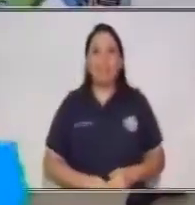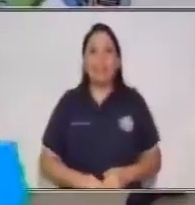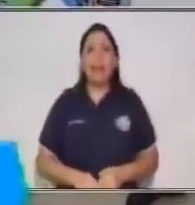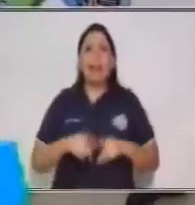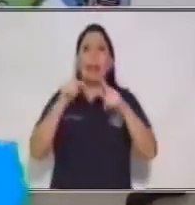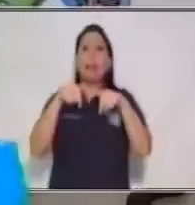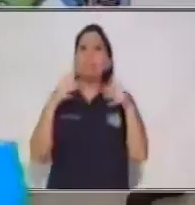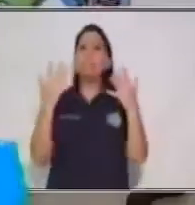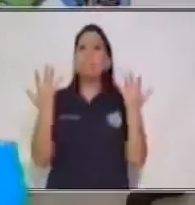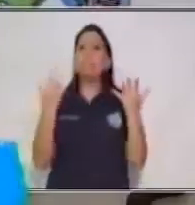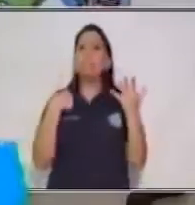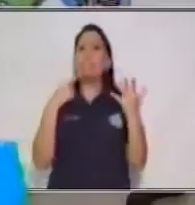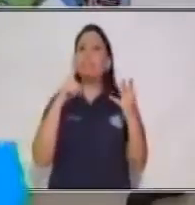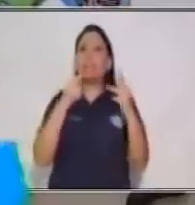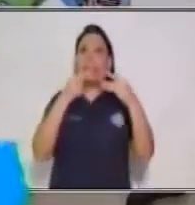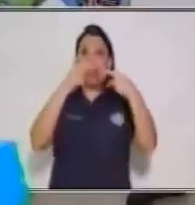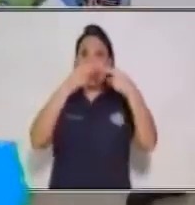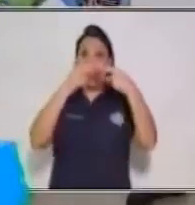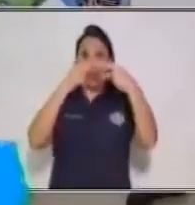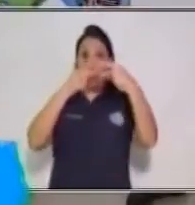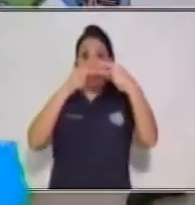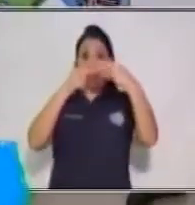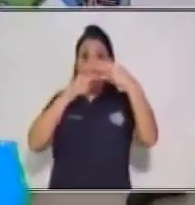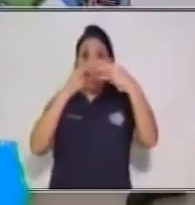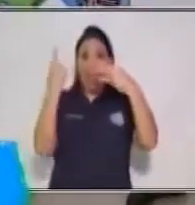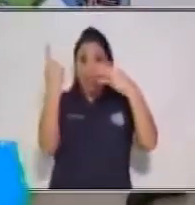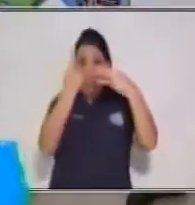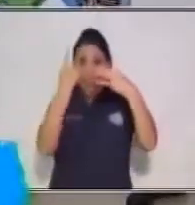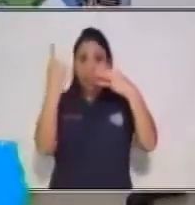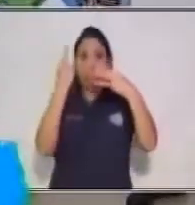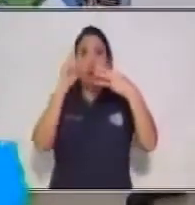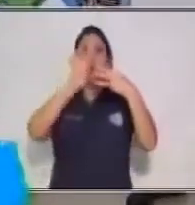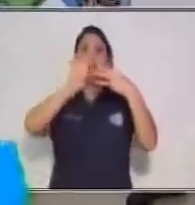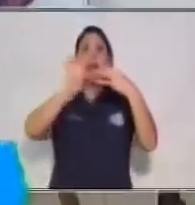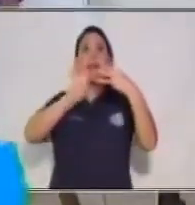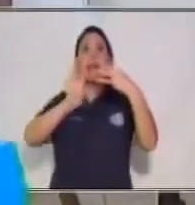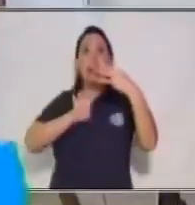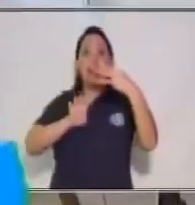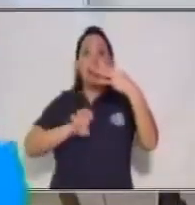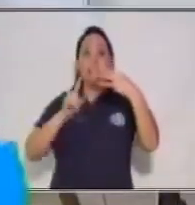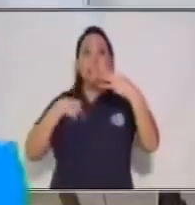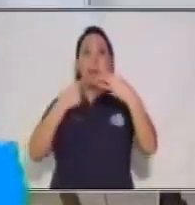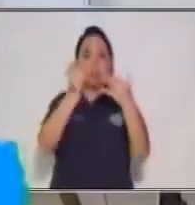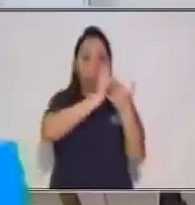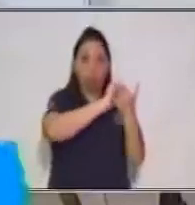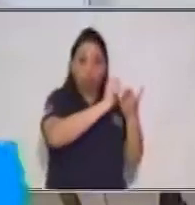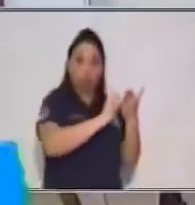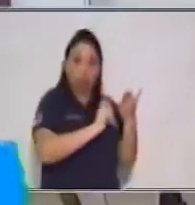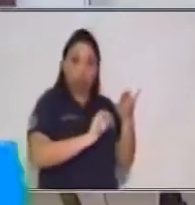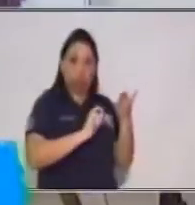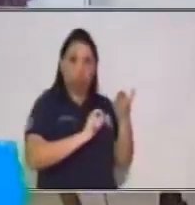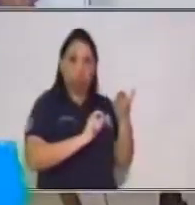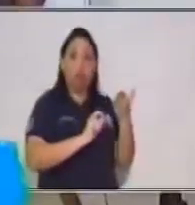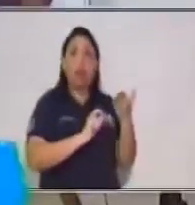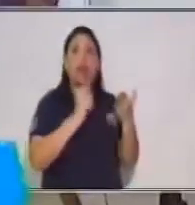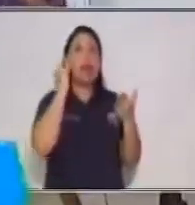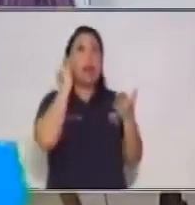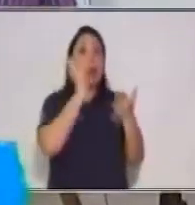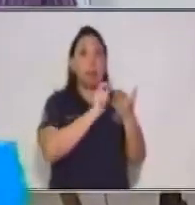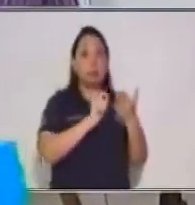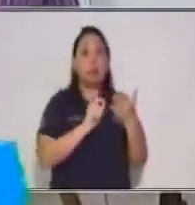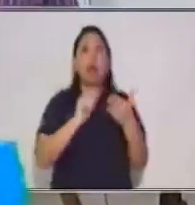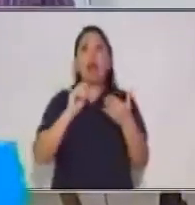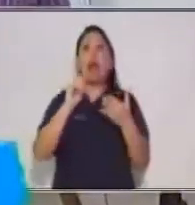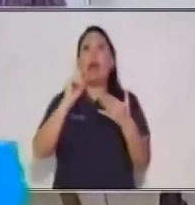Hemos visto ya tres elementos importantes al momento de redactar. La adecuación, la